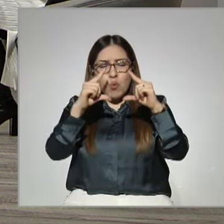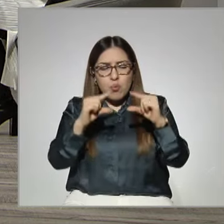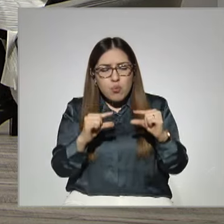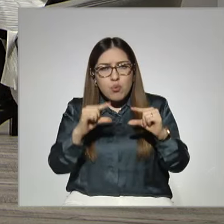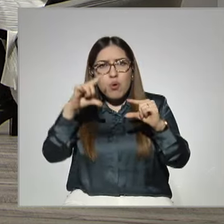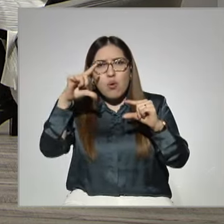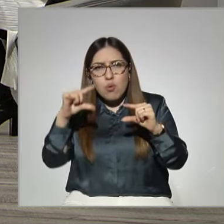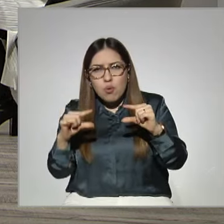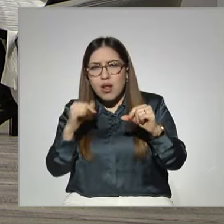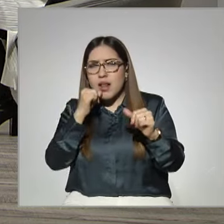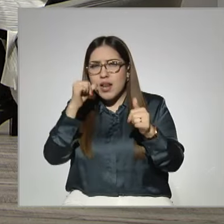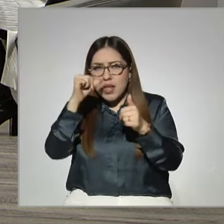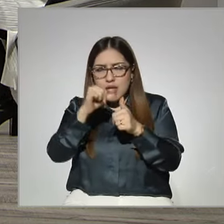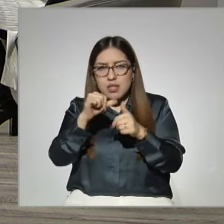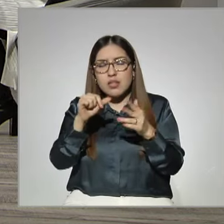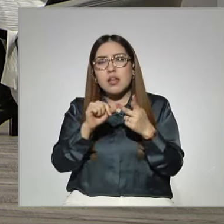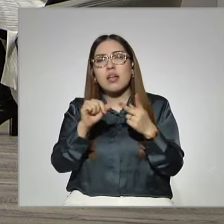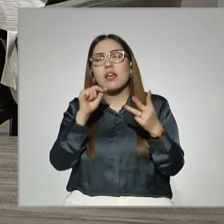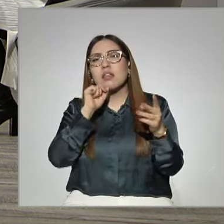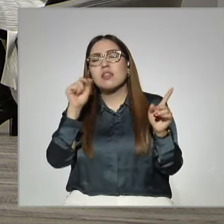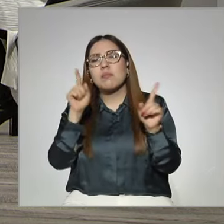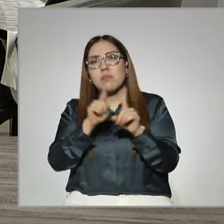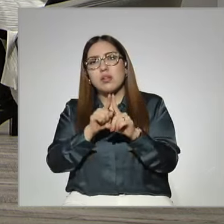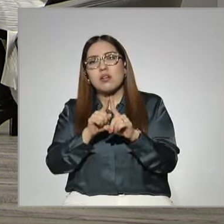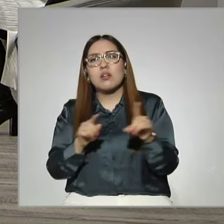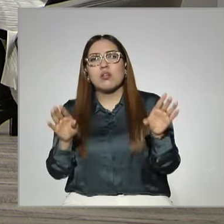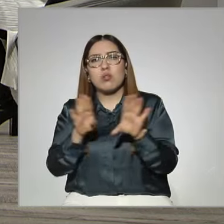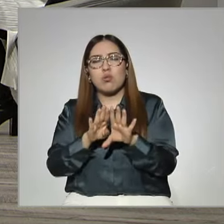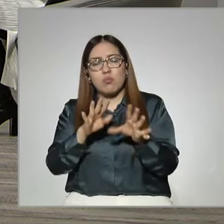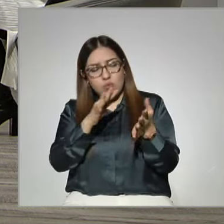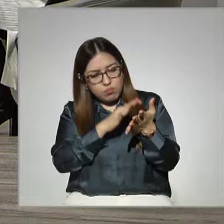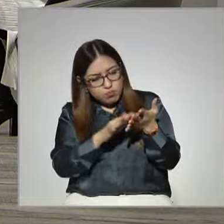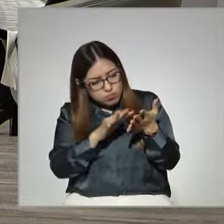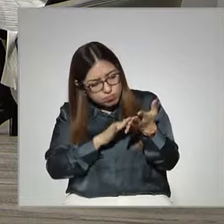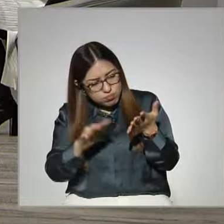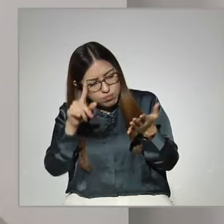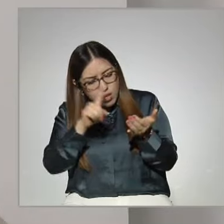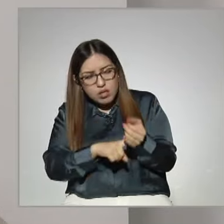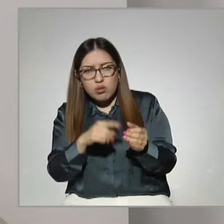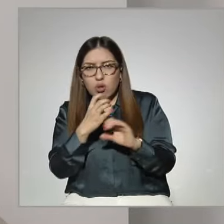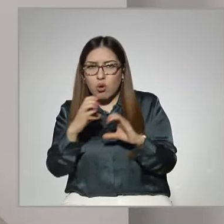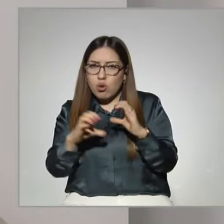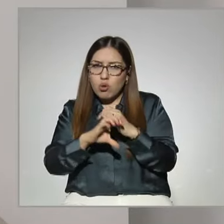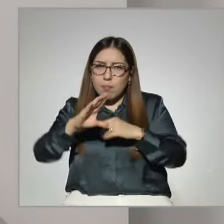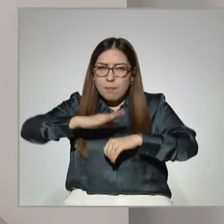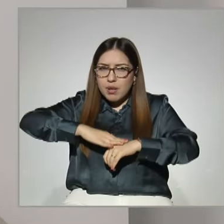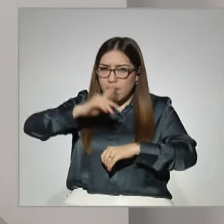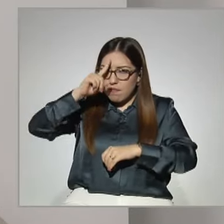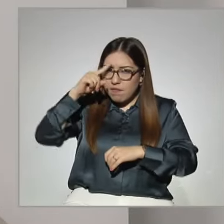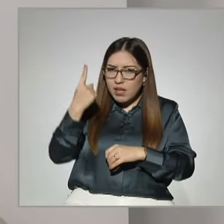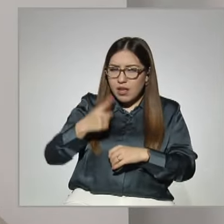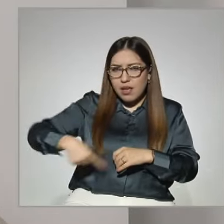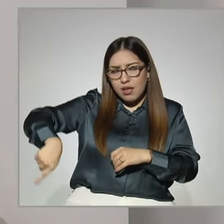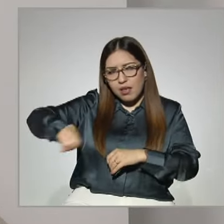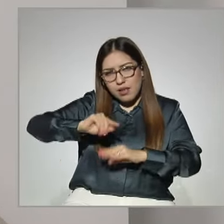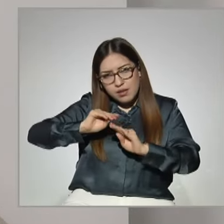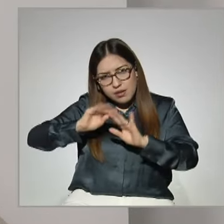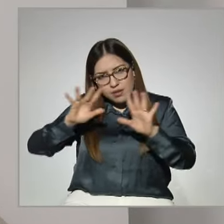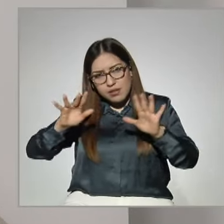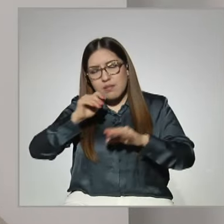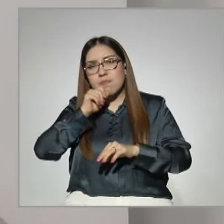como en simplicidad de los contenidos, pero también tenemos, como ya lo decía Andrea, el